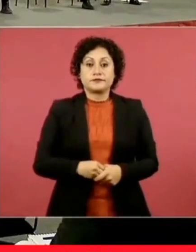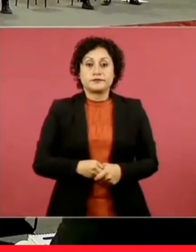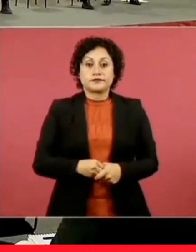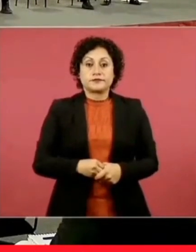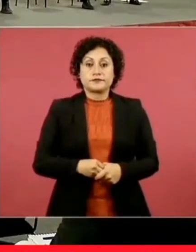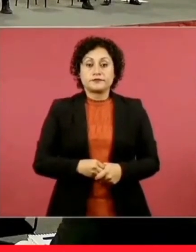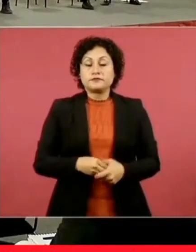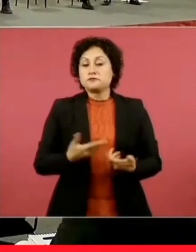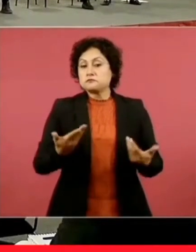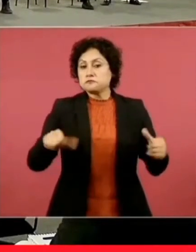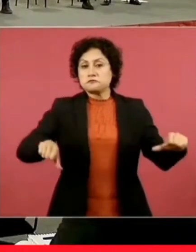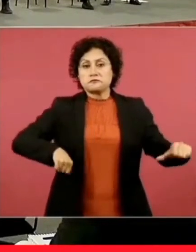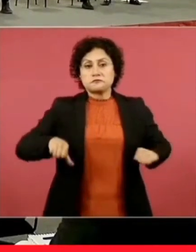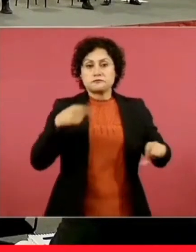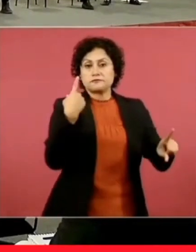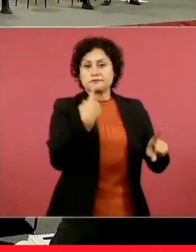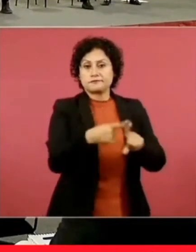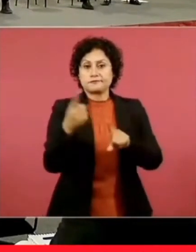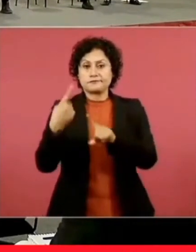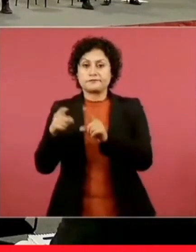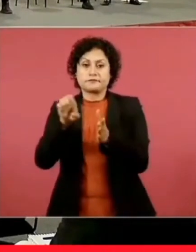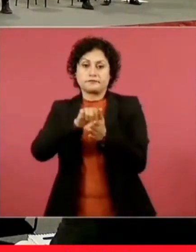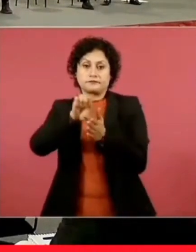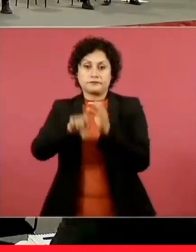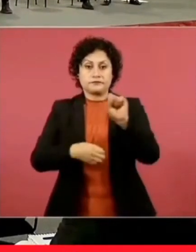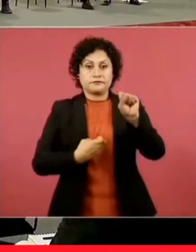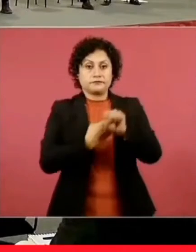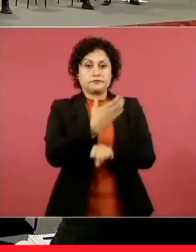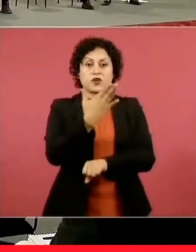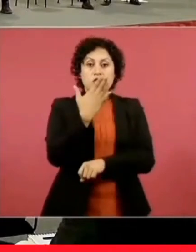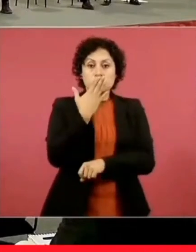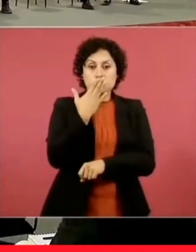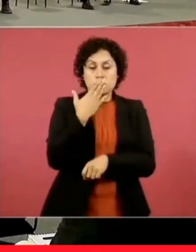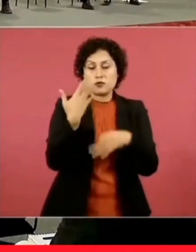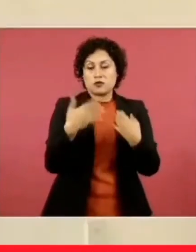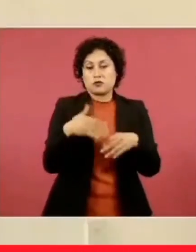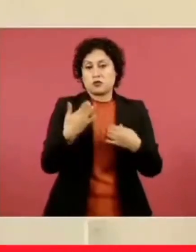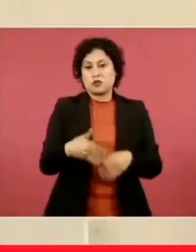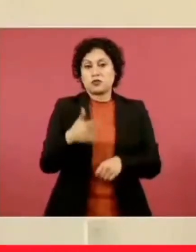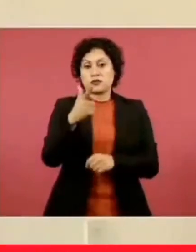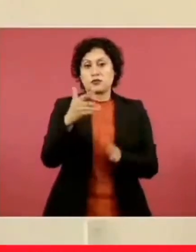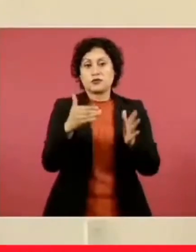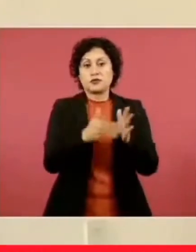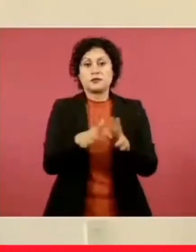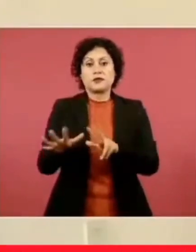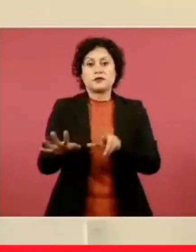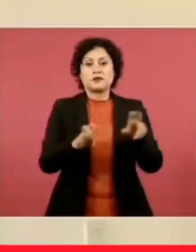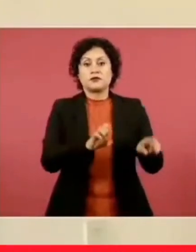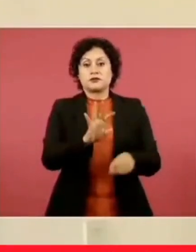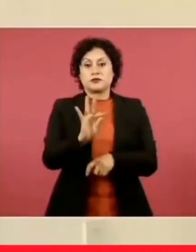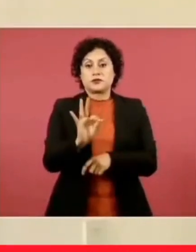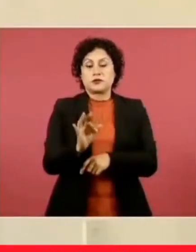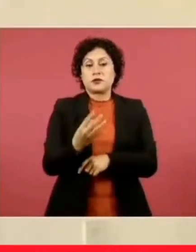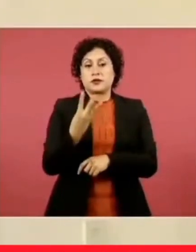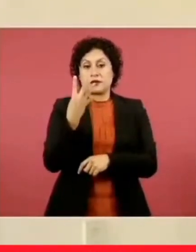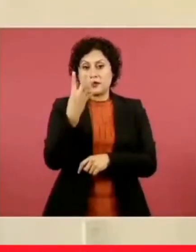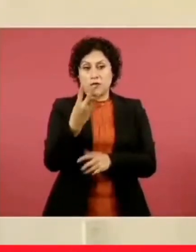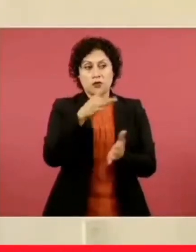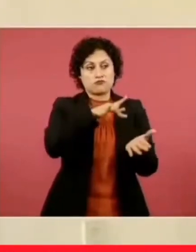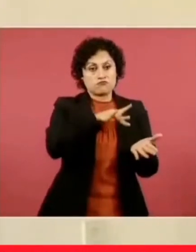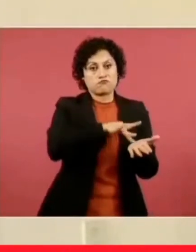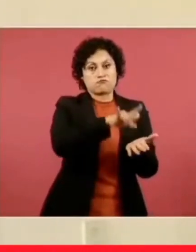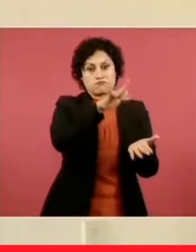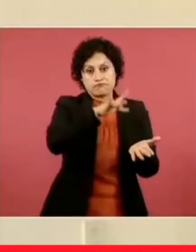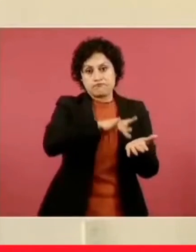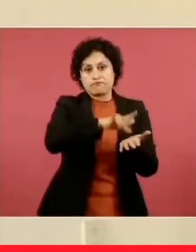desarrollado en Sonora. Es un número muy importante, siete mil 844 apoyos,